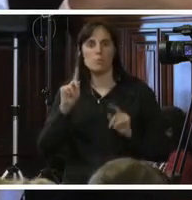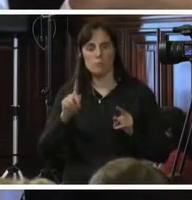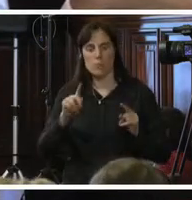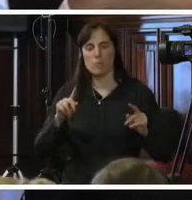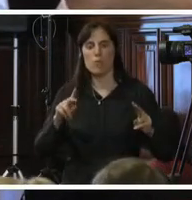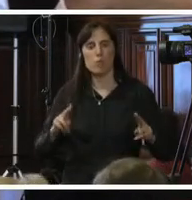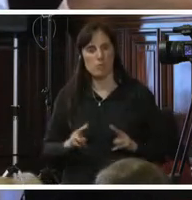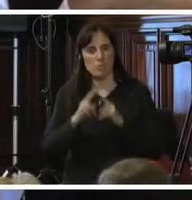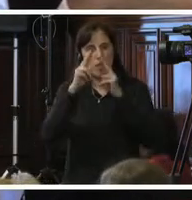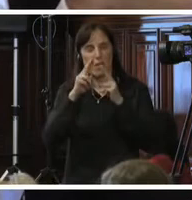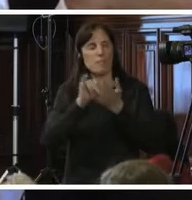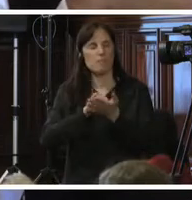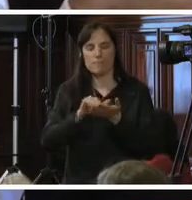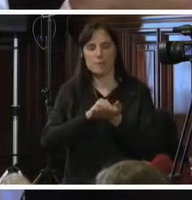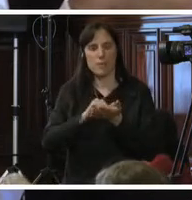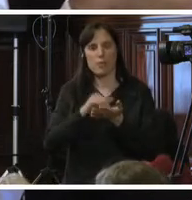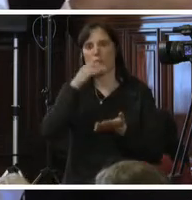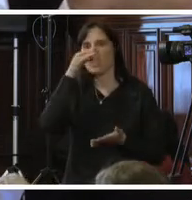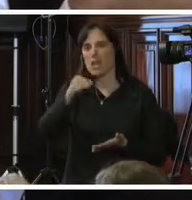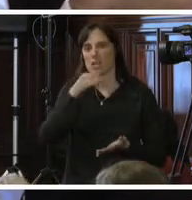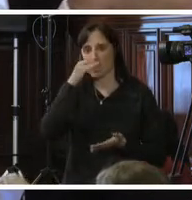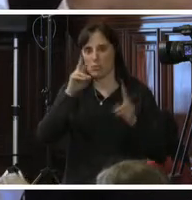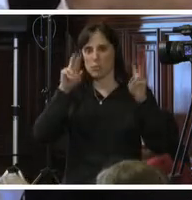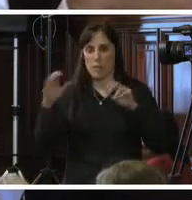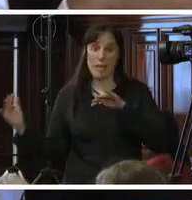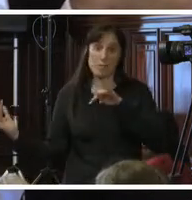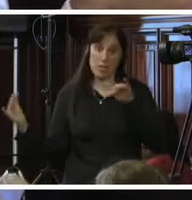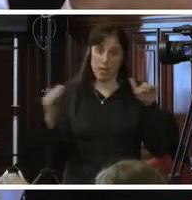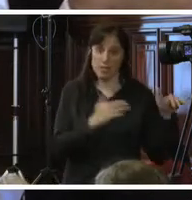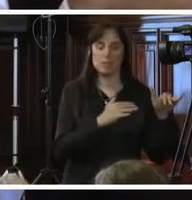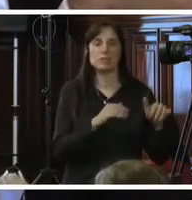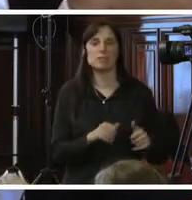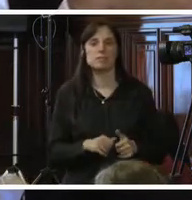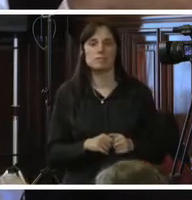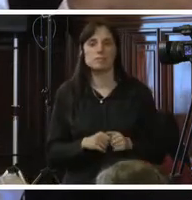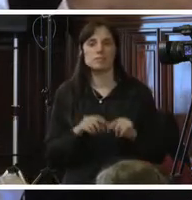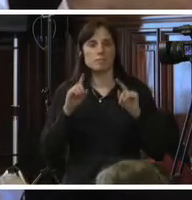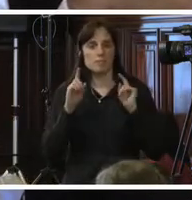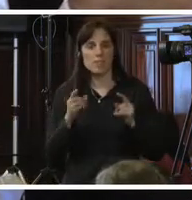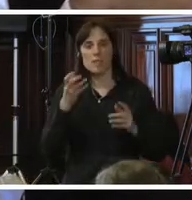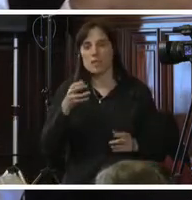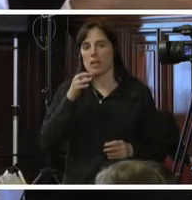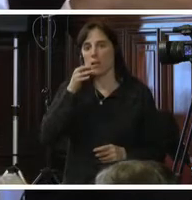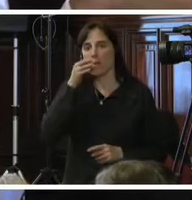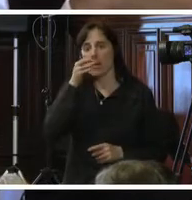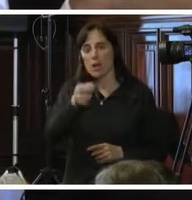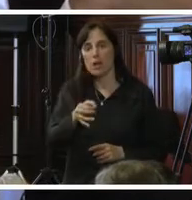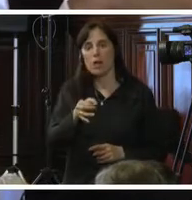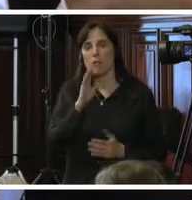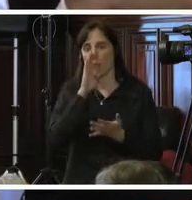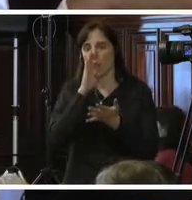2016 sobre la situación de los migrantes y refugiados. Para finalizar, quisiera señalar que en respuesta a sus desafíos,